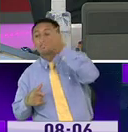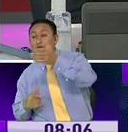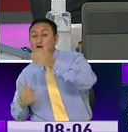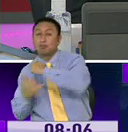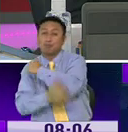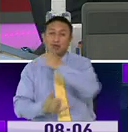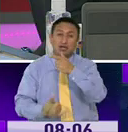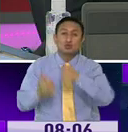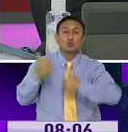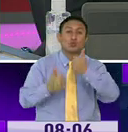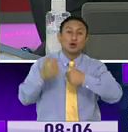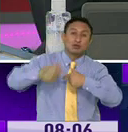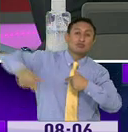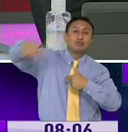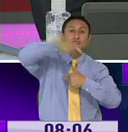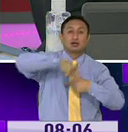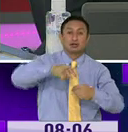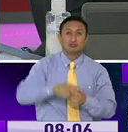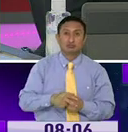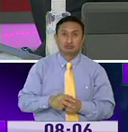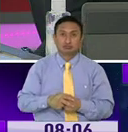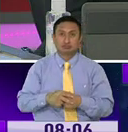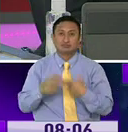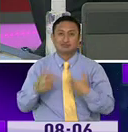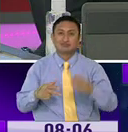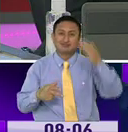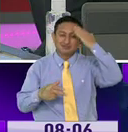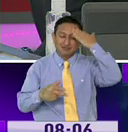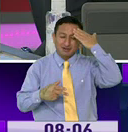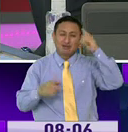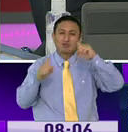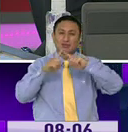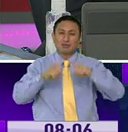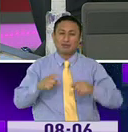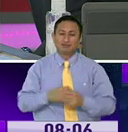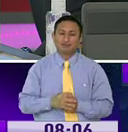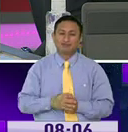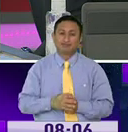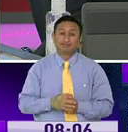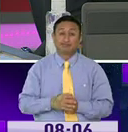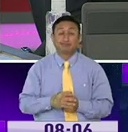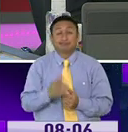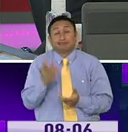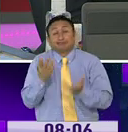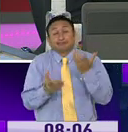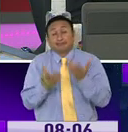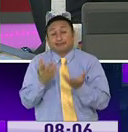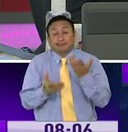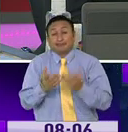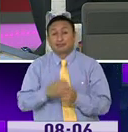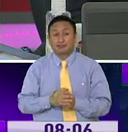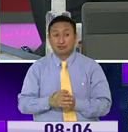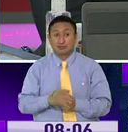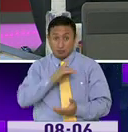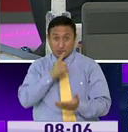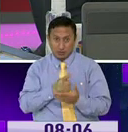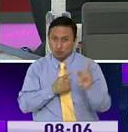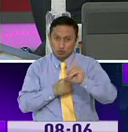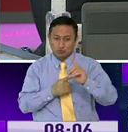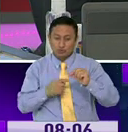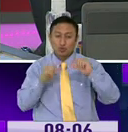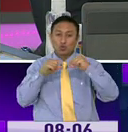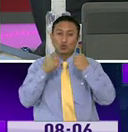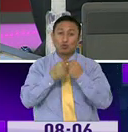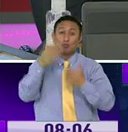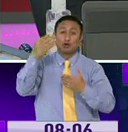salen. Ya se han detectado varias cuentas y aparentemente no lo podemos asegurar, sería un